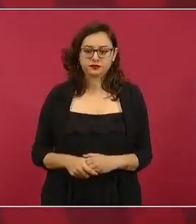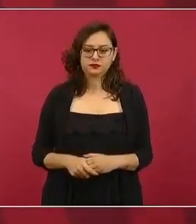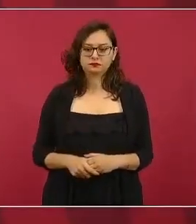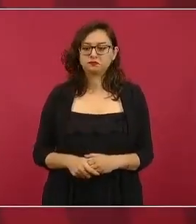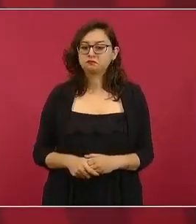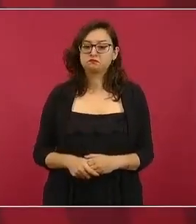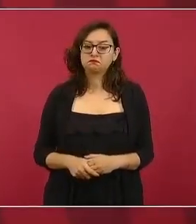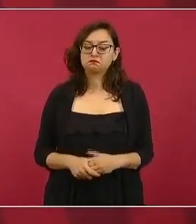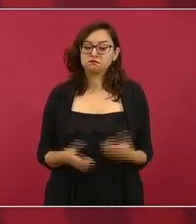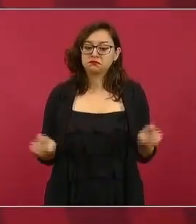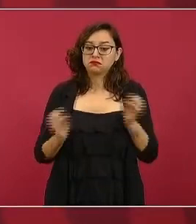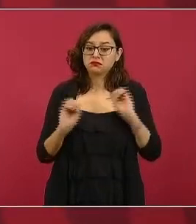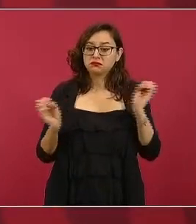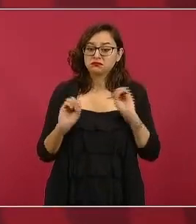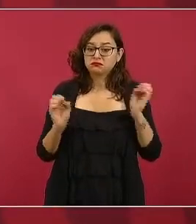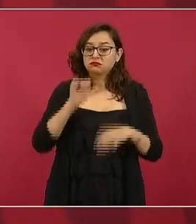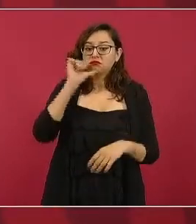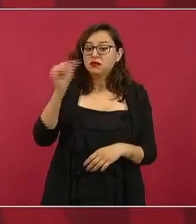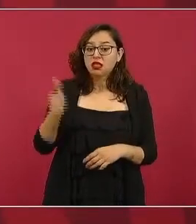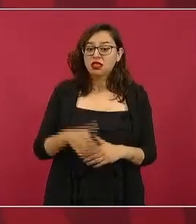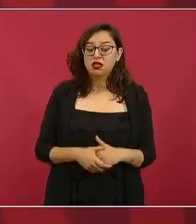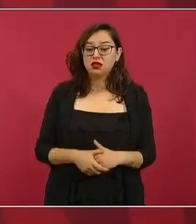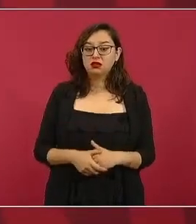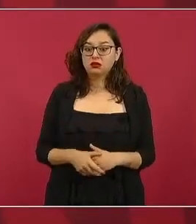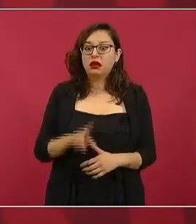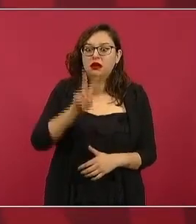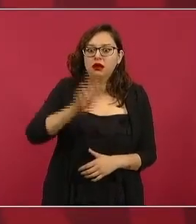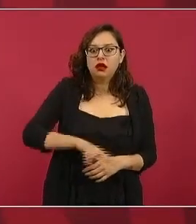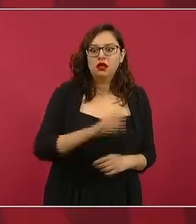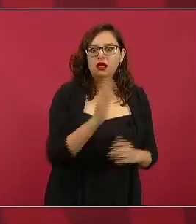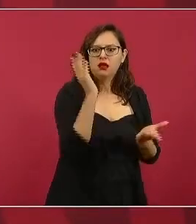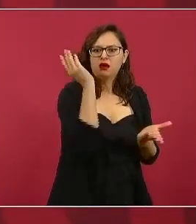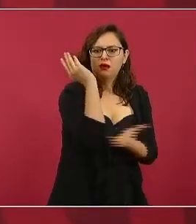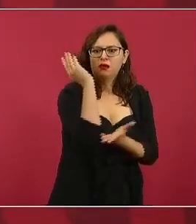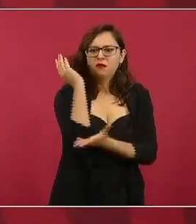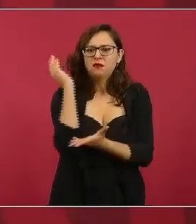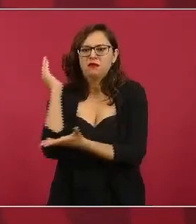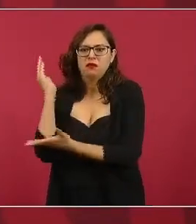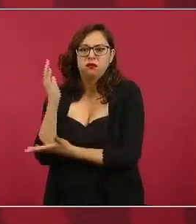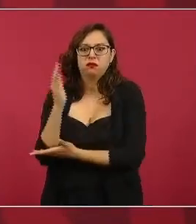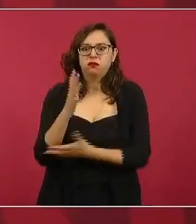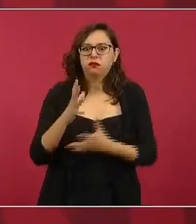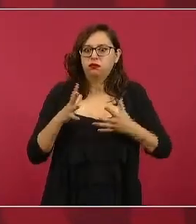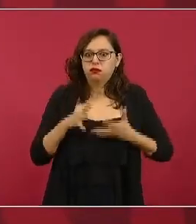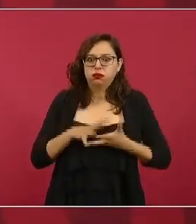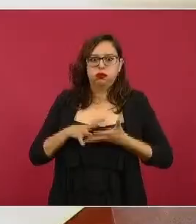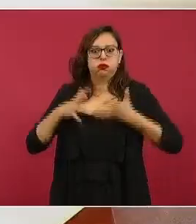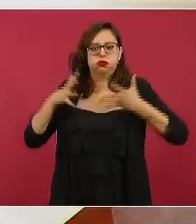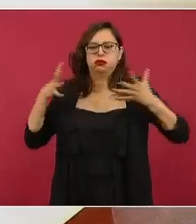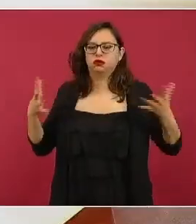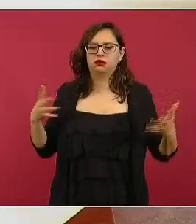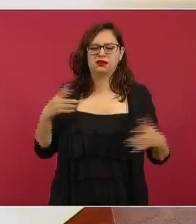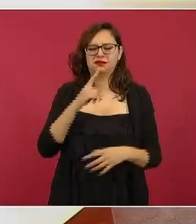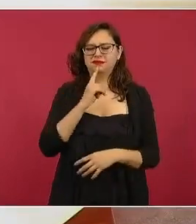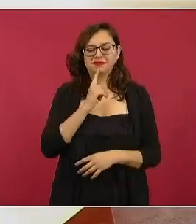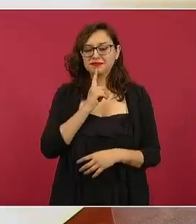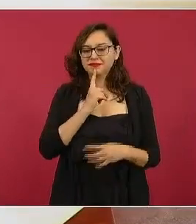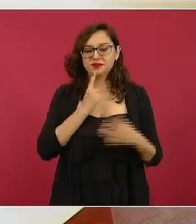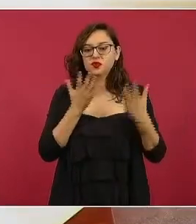hay daños mayores empezaron hace como